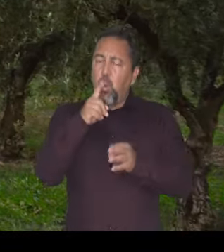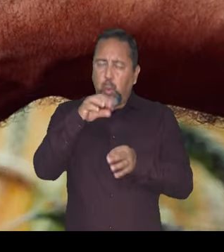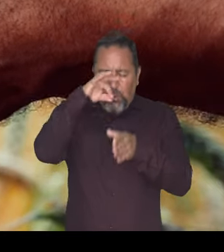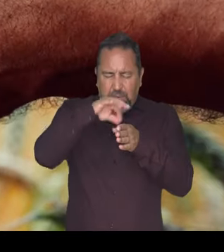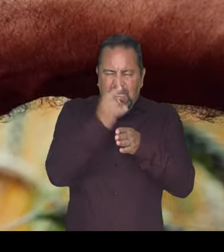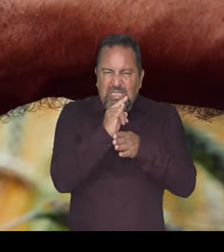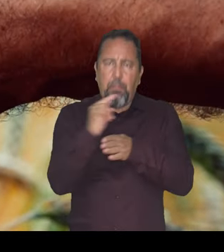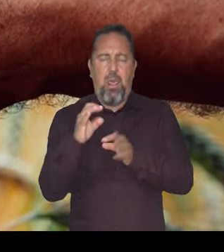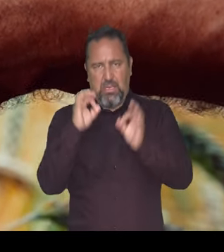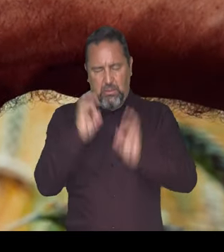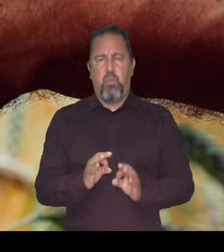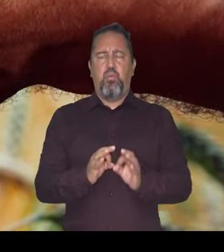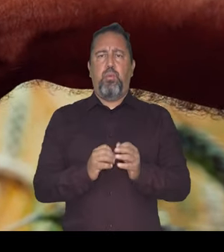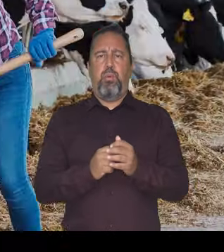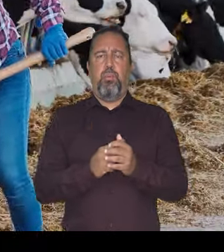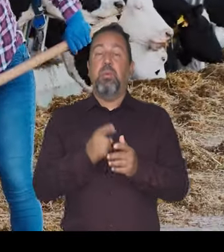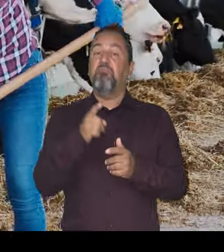Seguro que sembrarás.